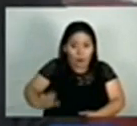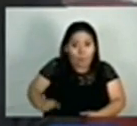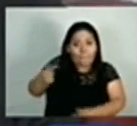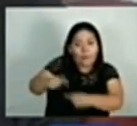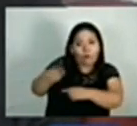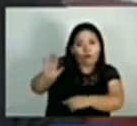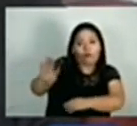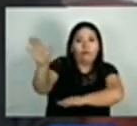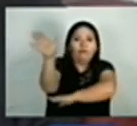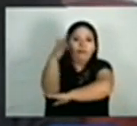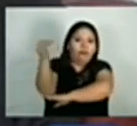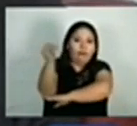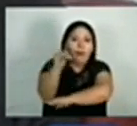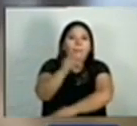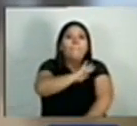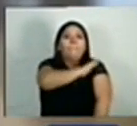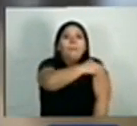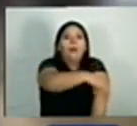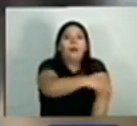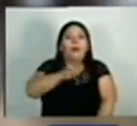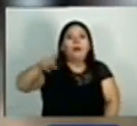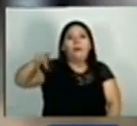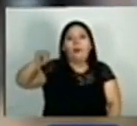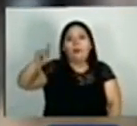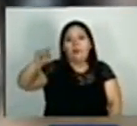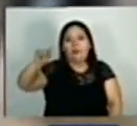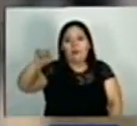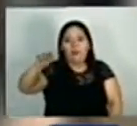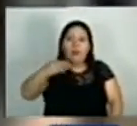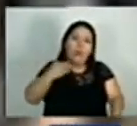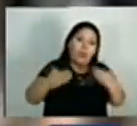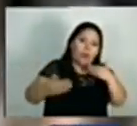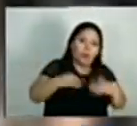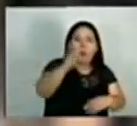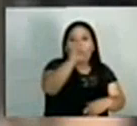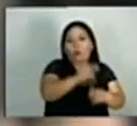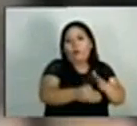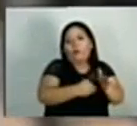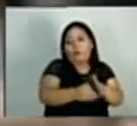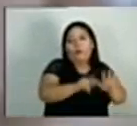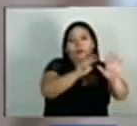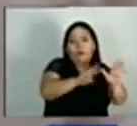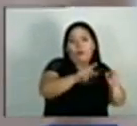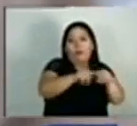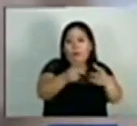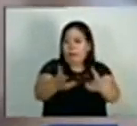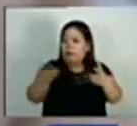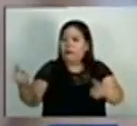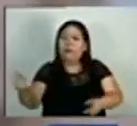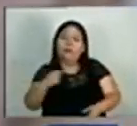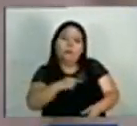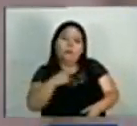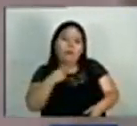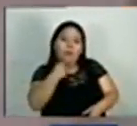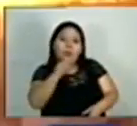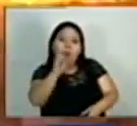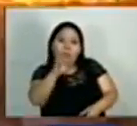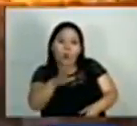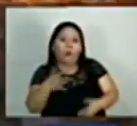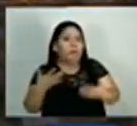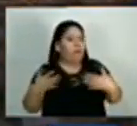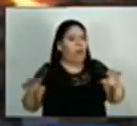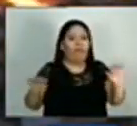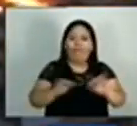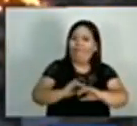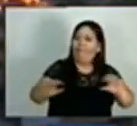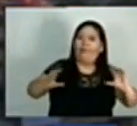Marwan Burini, habló sobre el conflicto que inició el 7 de agosto y que ya ha dejado miles de muertos. El diplomático desligó al gobierno palestino